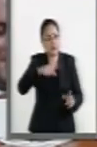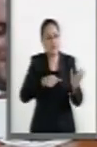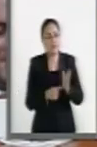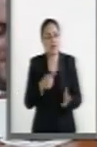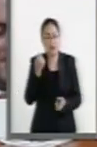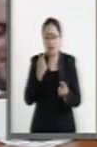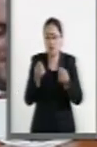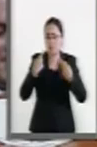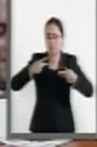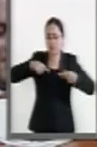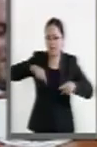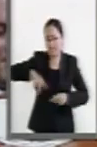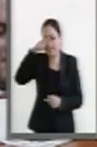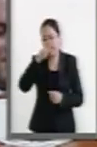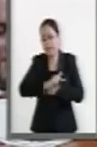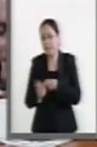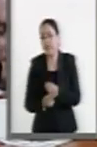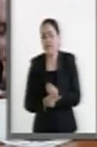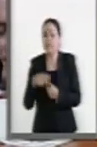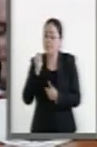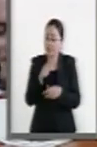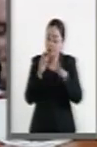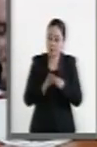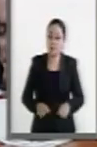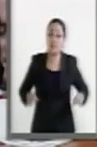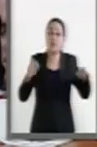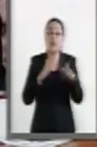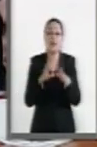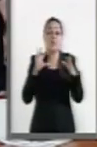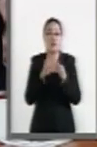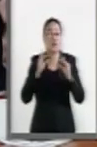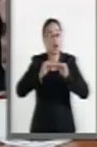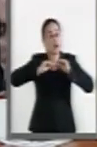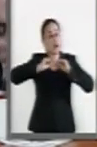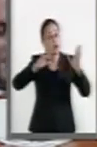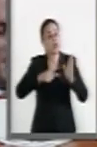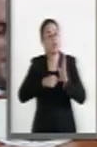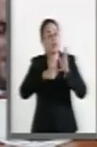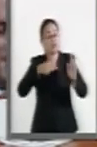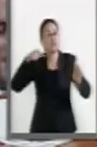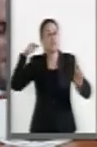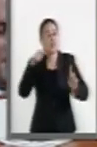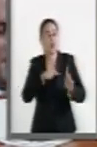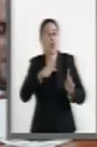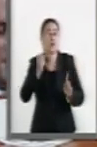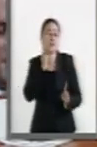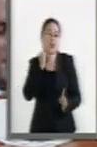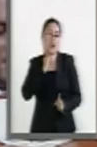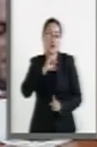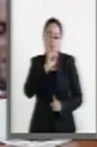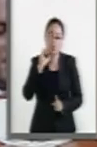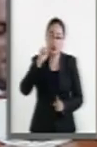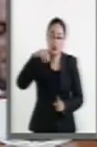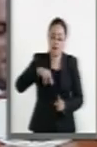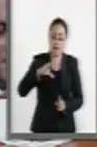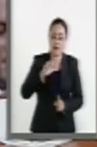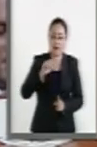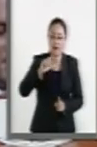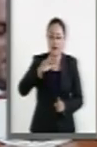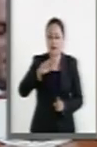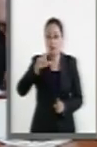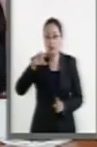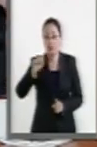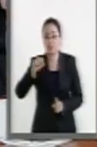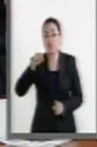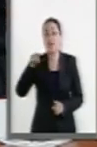este país. Pero también hay que decirlo, y lo decimos muy claro a la referencia que hacía el senador Juan Carlos Romero Hicks, en el caso de